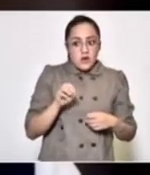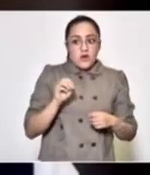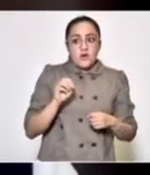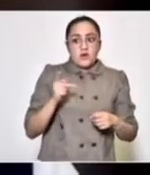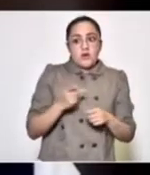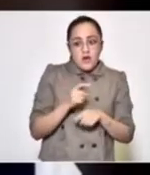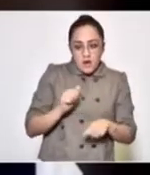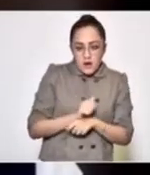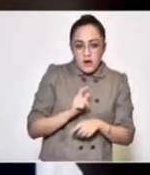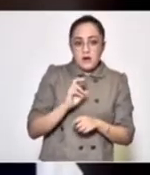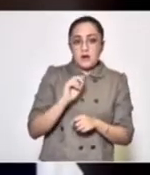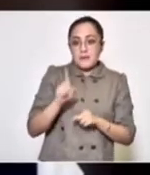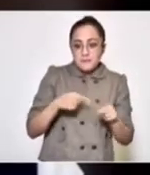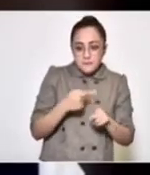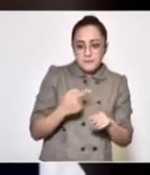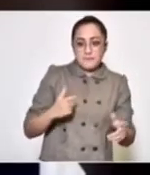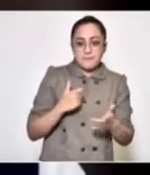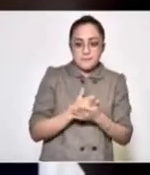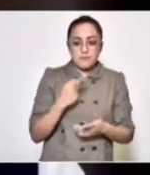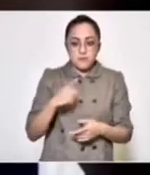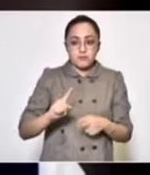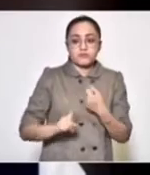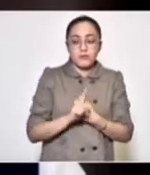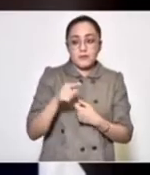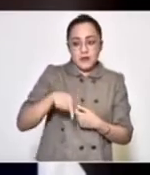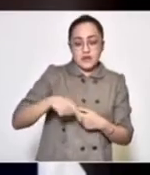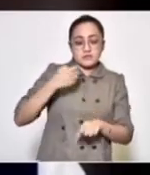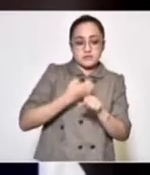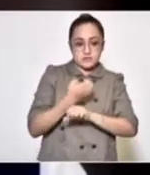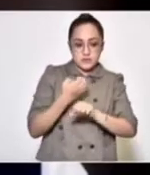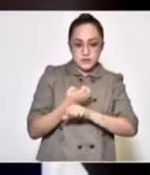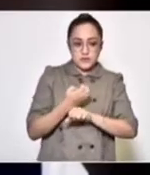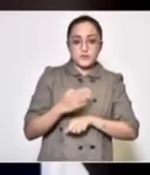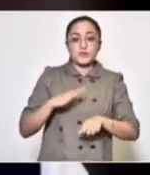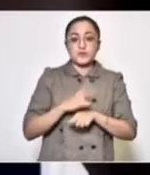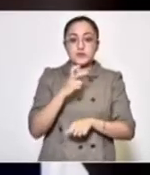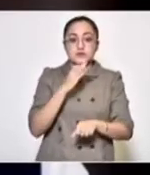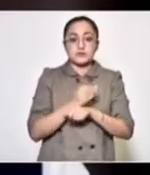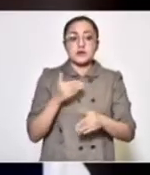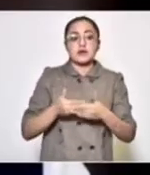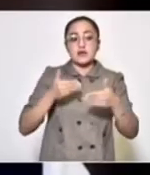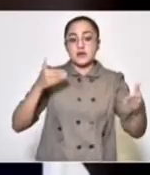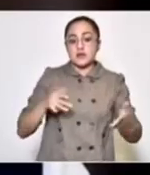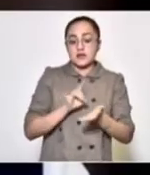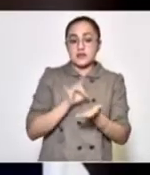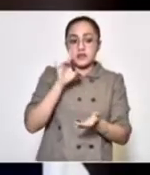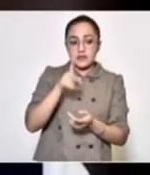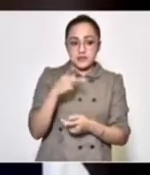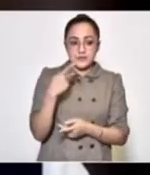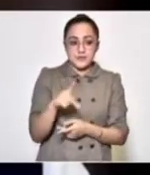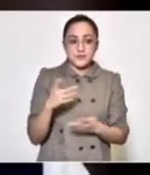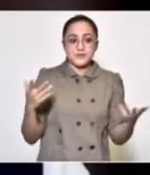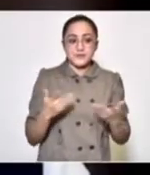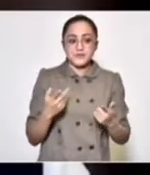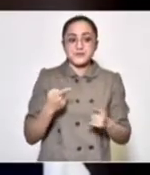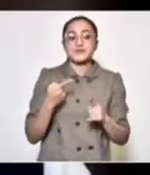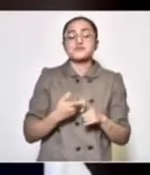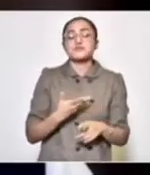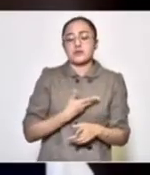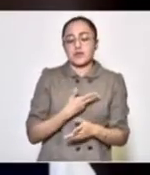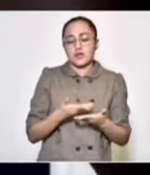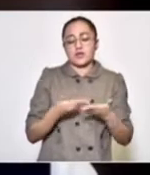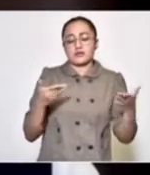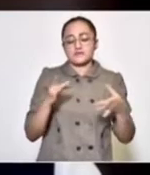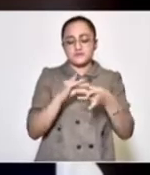o causar costos adicionales importantes al gobierno del Estado. Por lo anterior, se emitieron los dictámenes respectivos, en los que cabe destacar lo